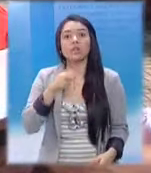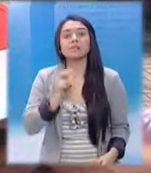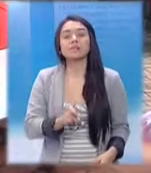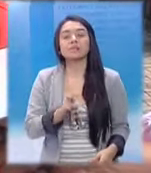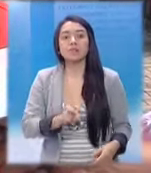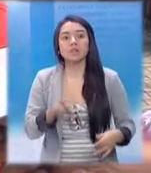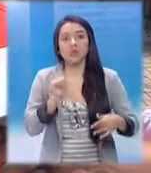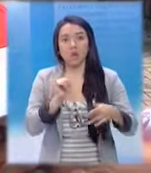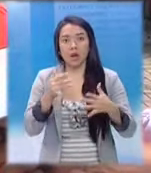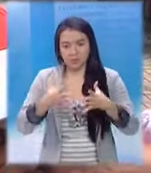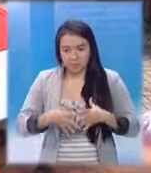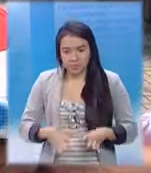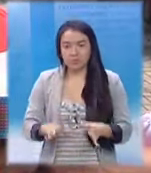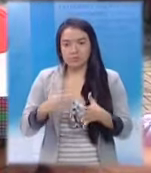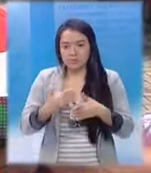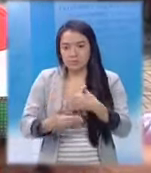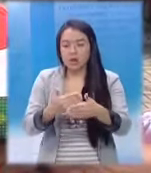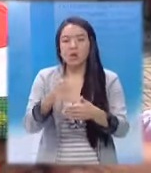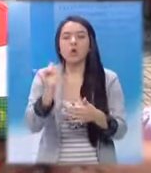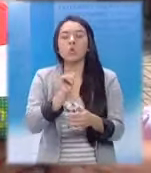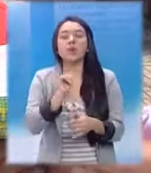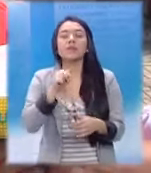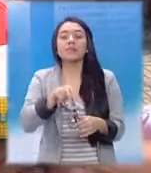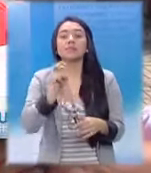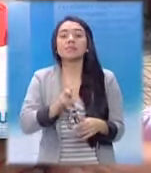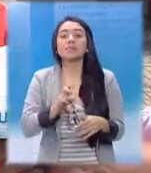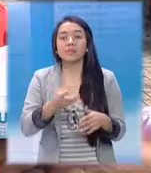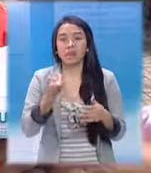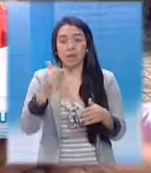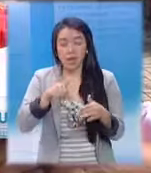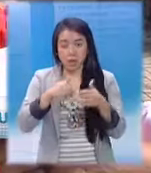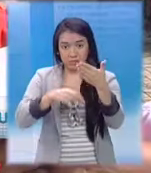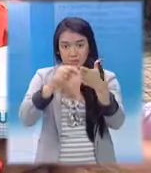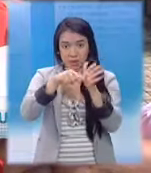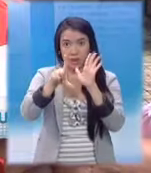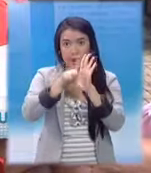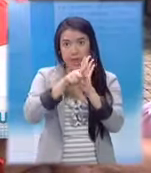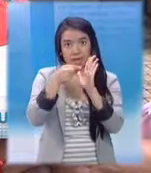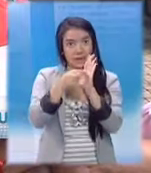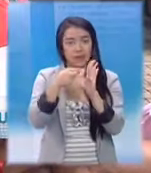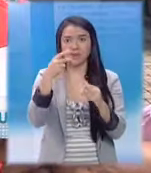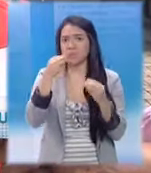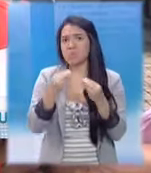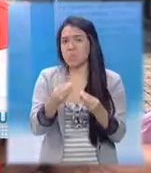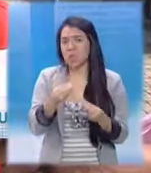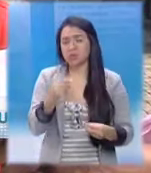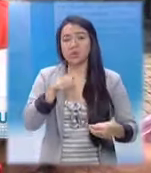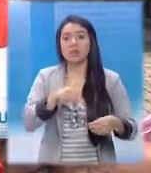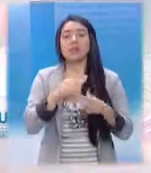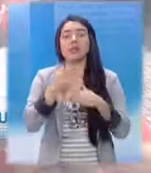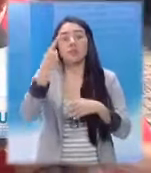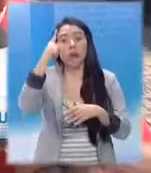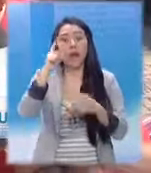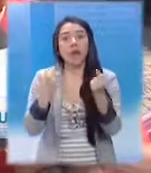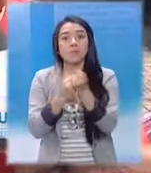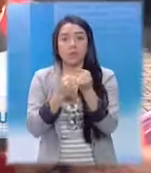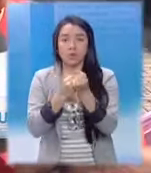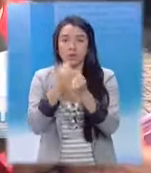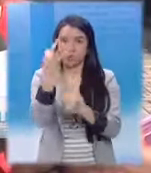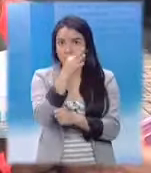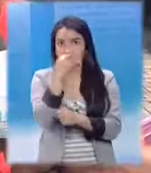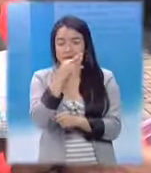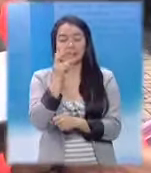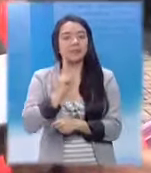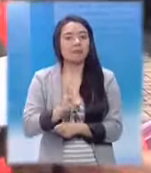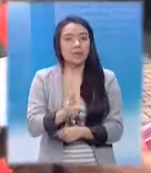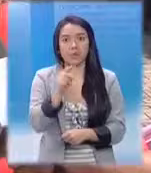mujeres tenemos derechos humanos y que por lo tanto se deben de cumplir una serie de políticas, leyes, programas a favor de las mujeres. Ahí tenemos varias